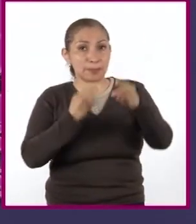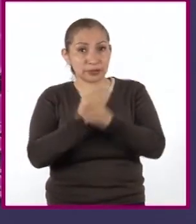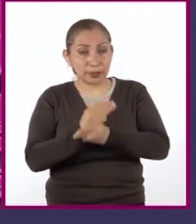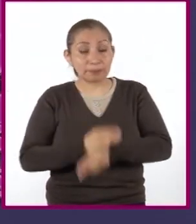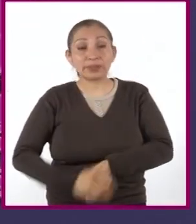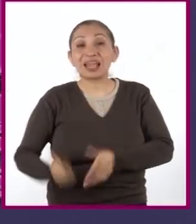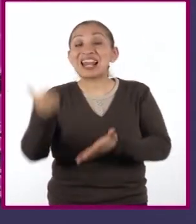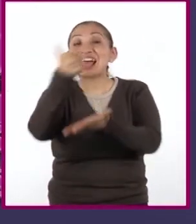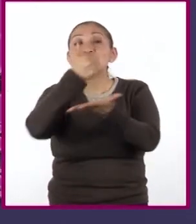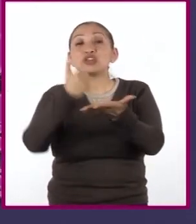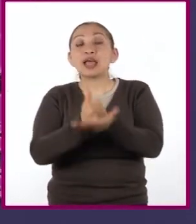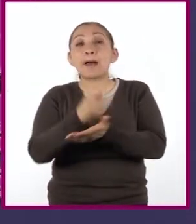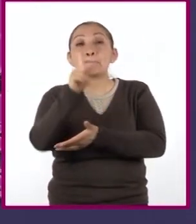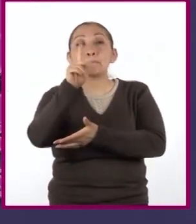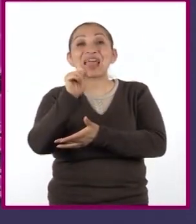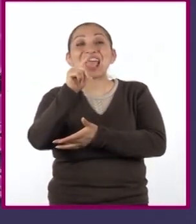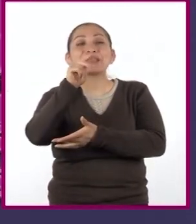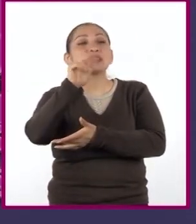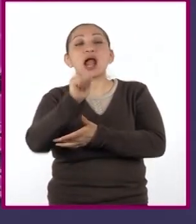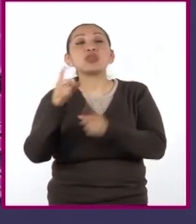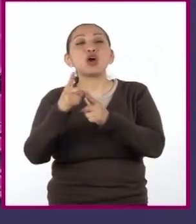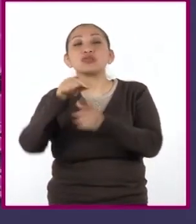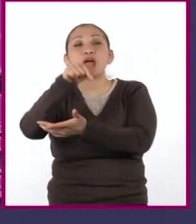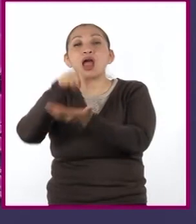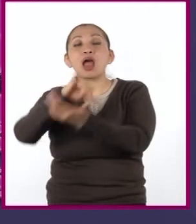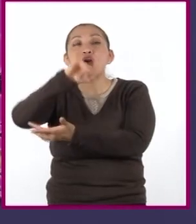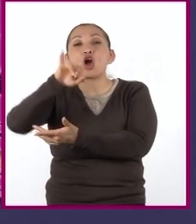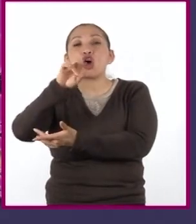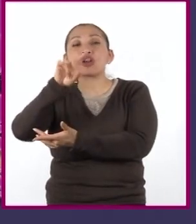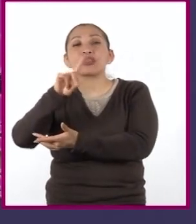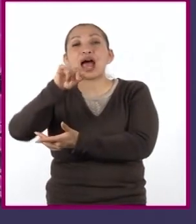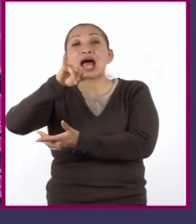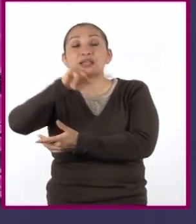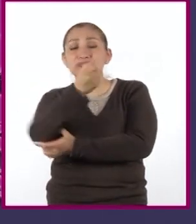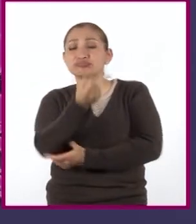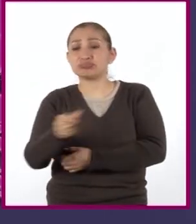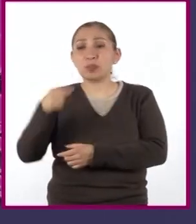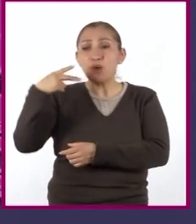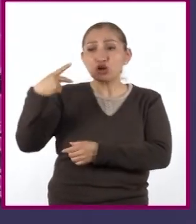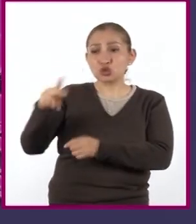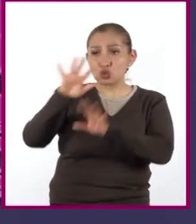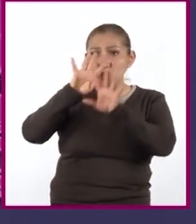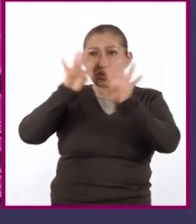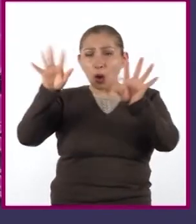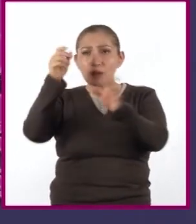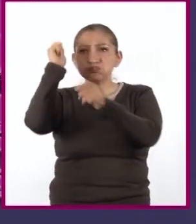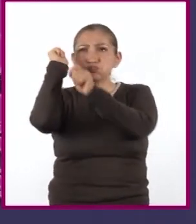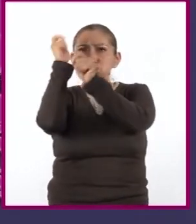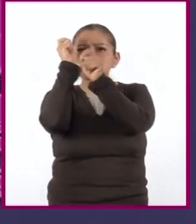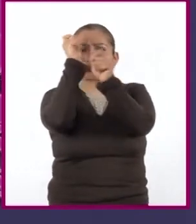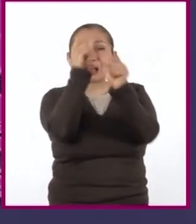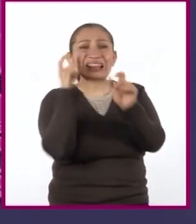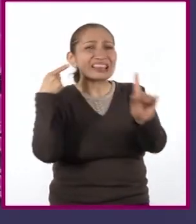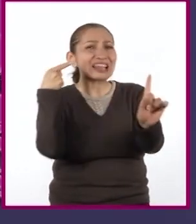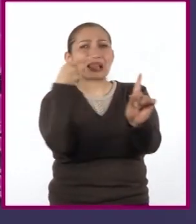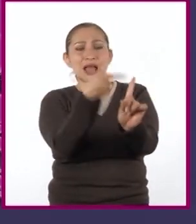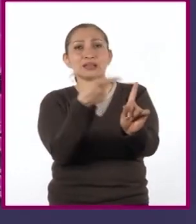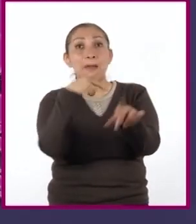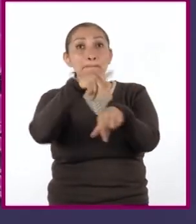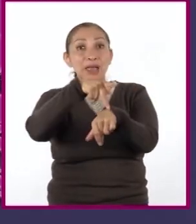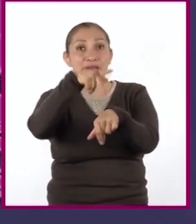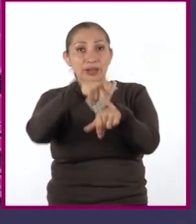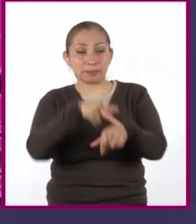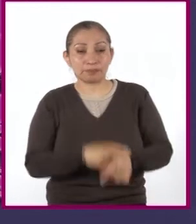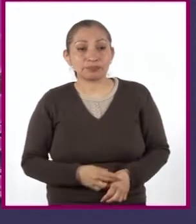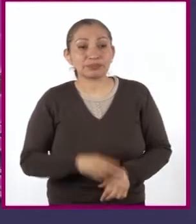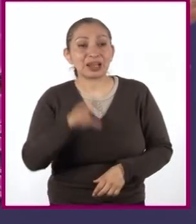La Ciudad de Petra, ubicada en Jordania, es famosa por su fachada tallada directamente en la piedra.